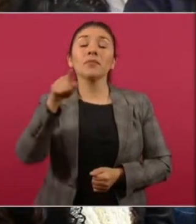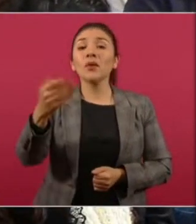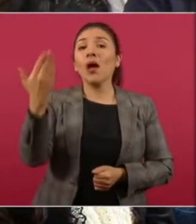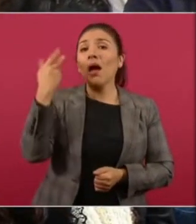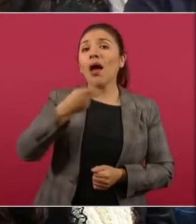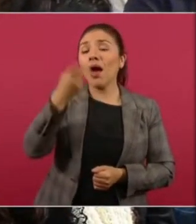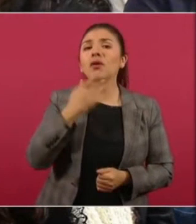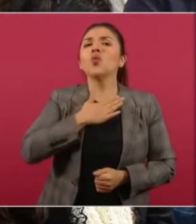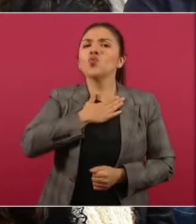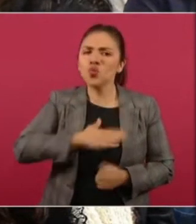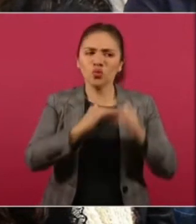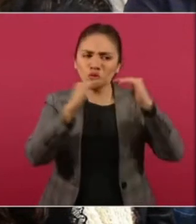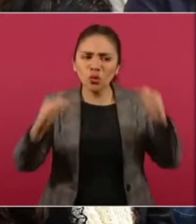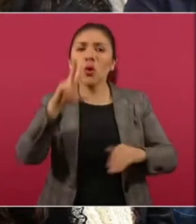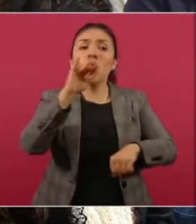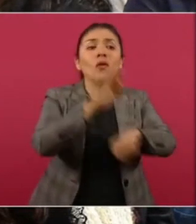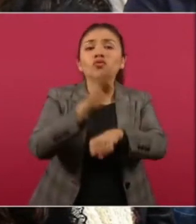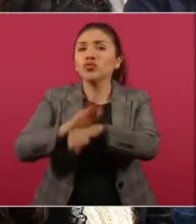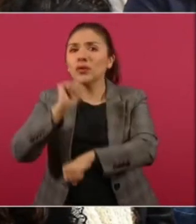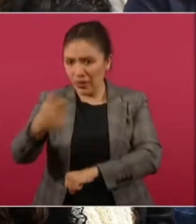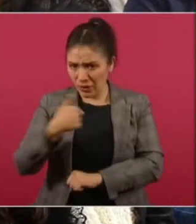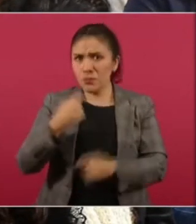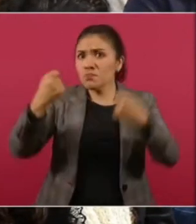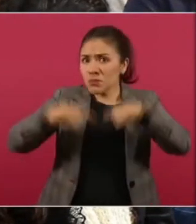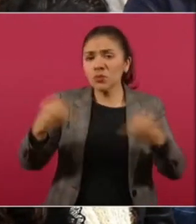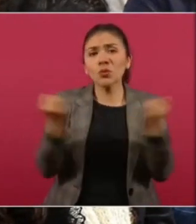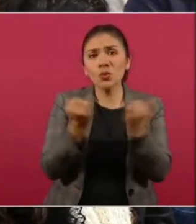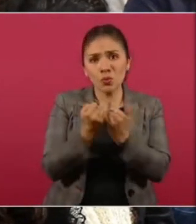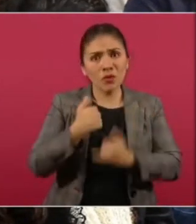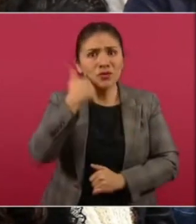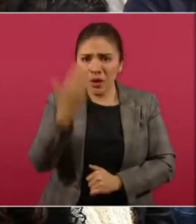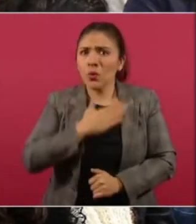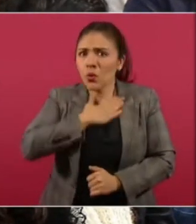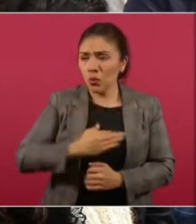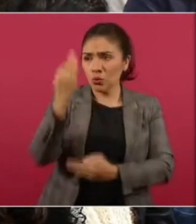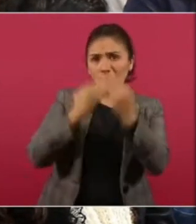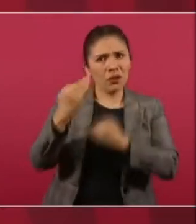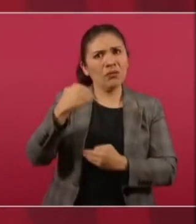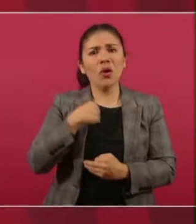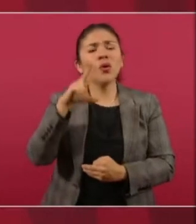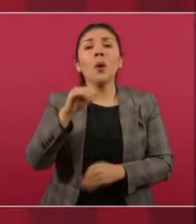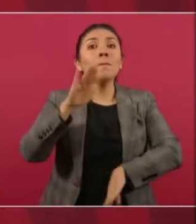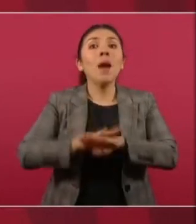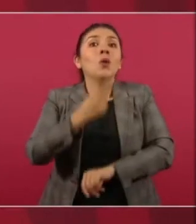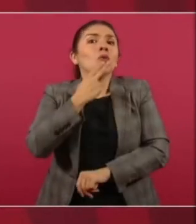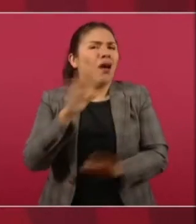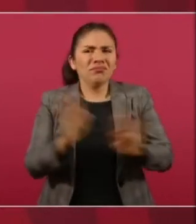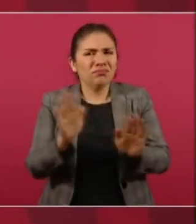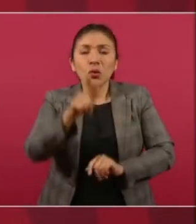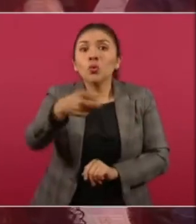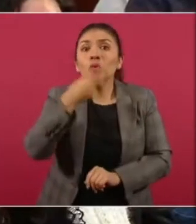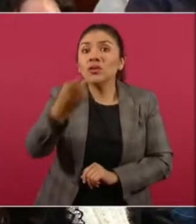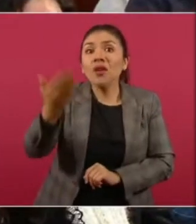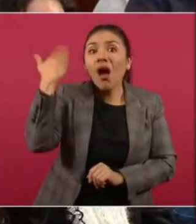nada de privilegios. ¿Y qué es lo que yo pido? Yo no pido absolutamente nada más que equidad. No privilegios para Usted me ofreció que lo iba a dar.